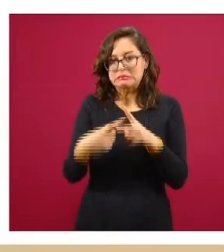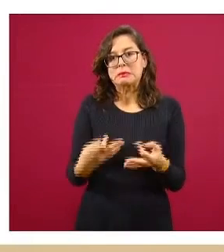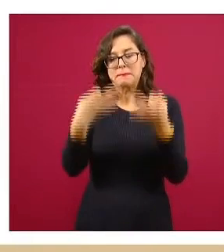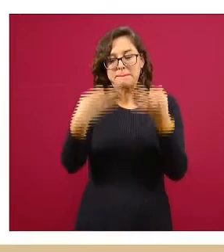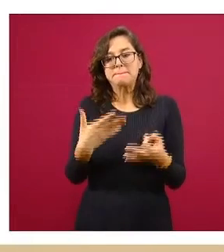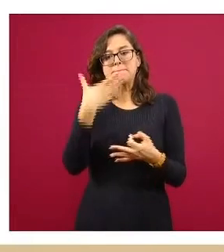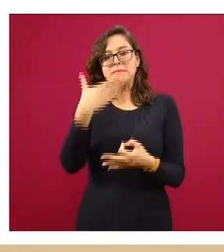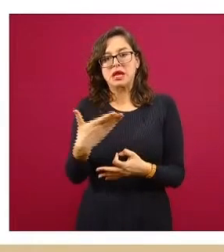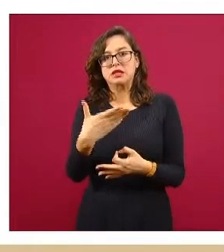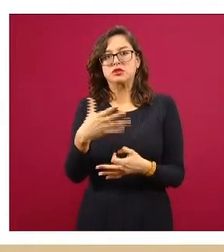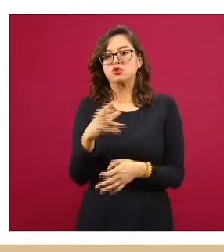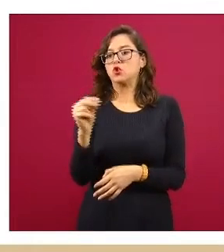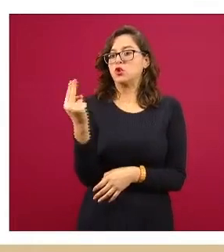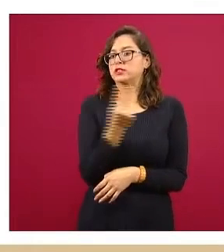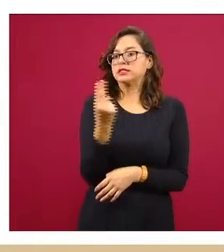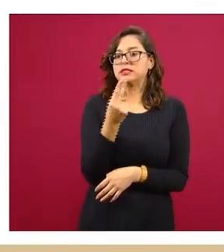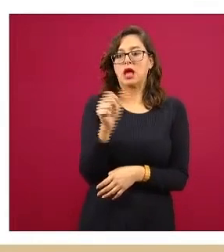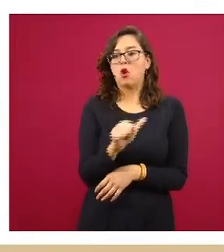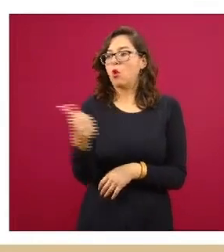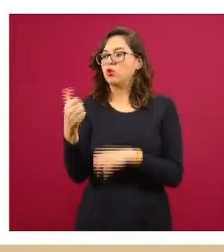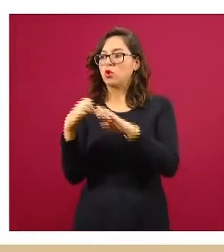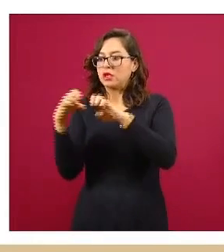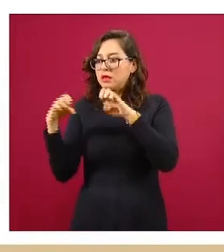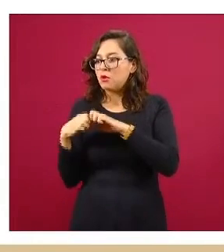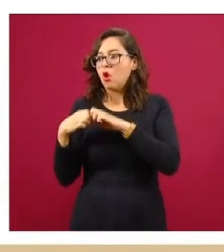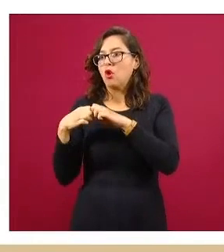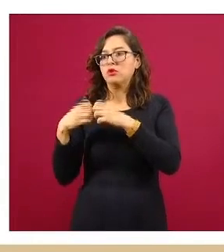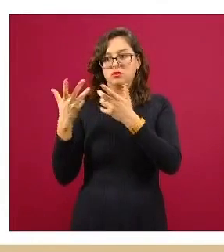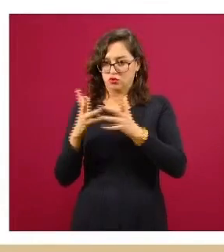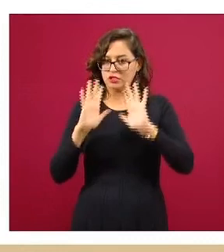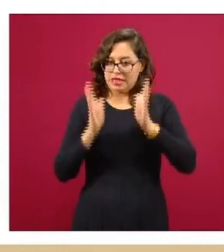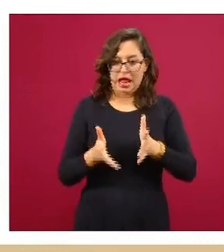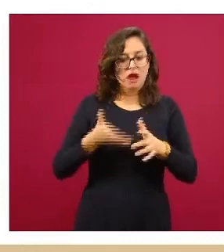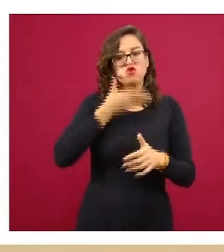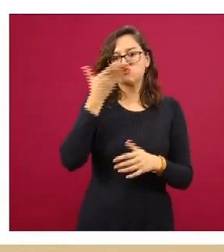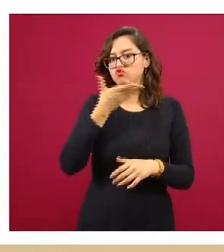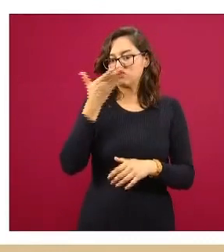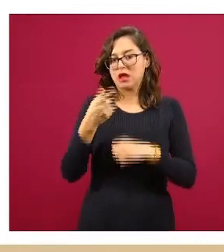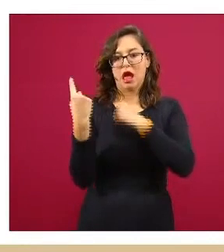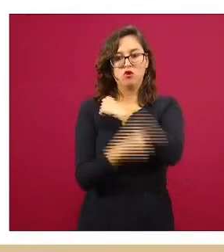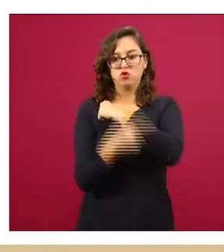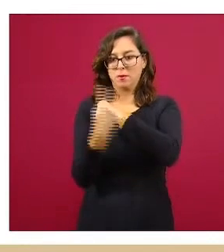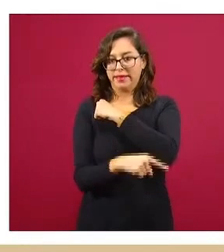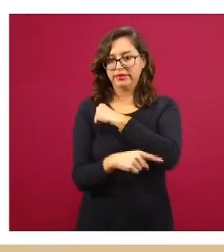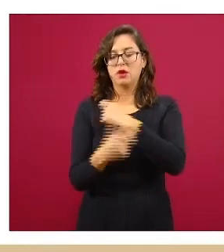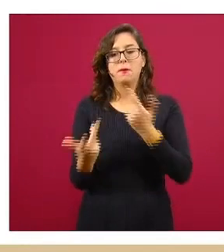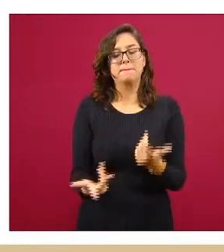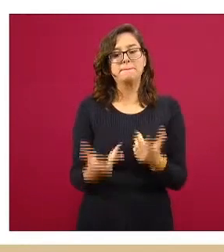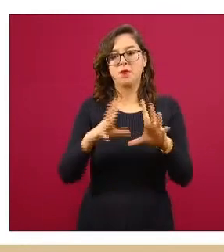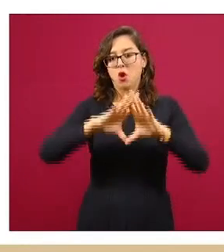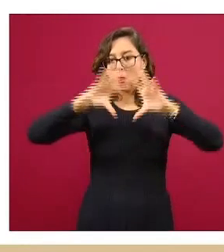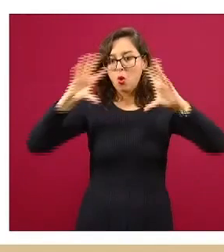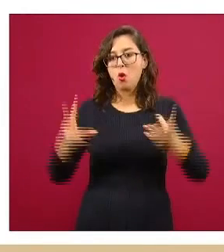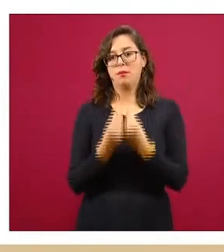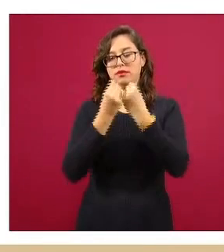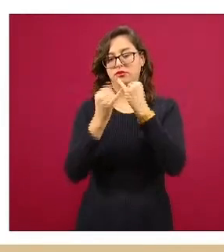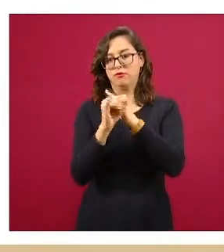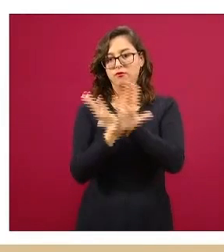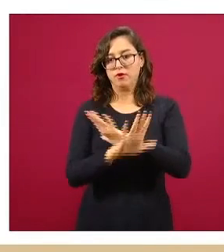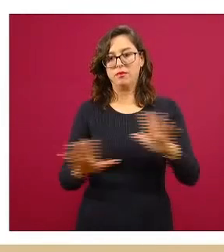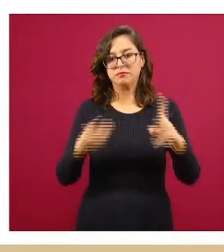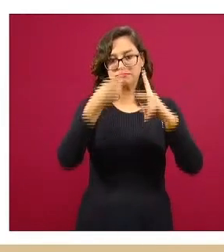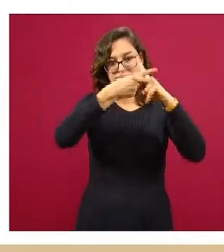sin necesidad de un equipo técnico que nos estuviera analizando sino ya como una herramienta un indicador más a todo el armamentario que tenemos